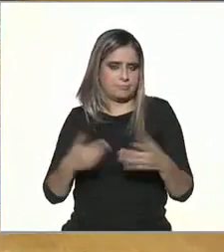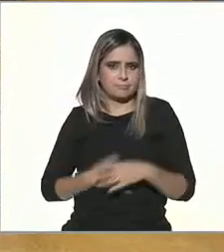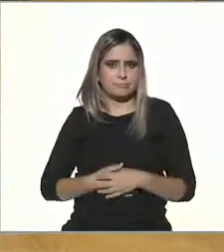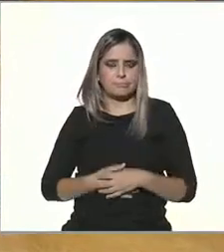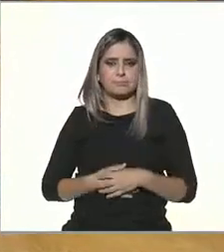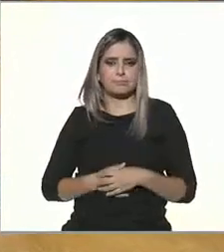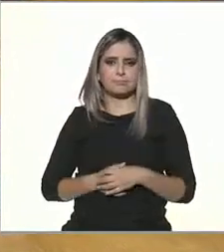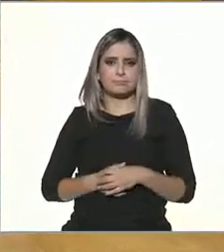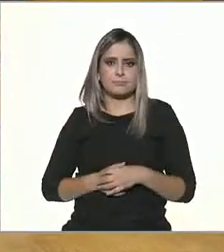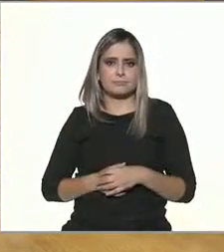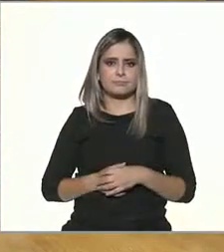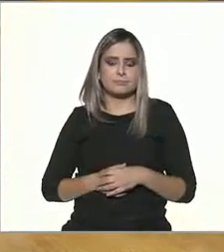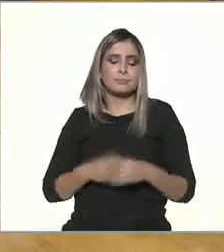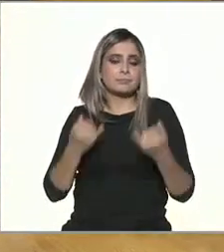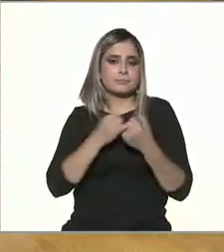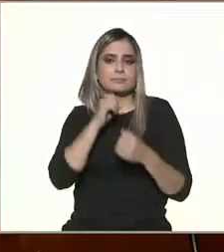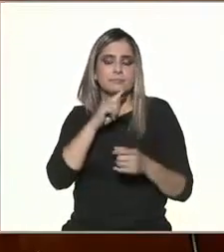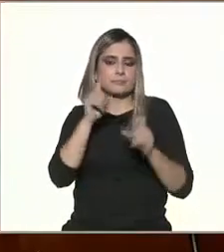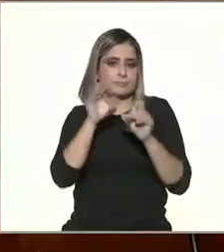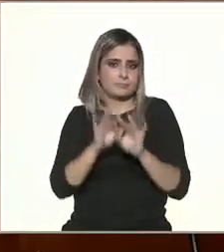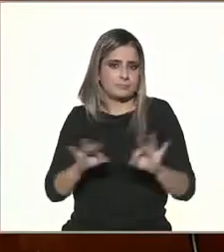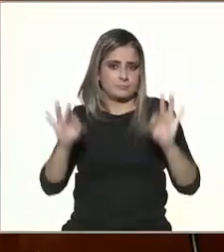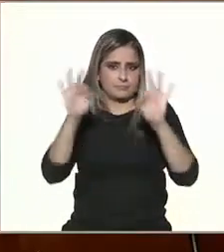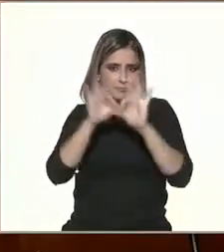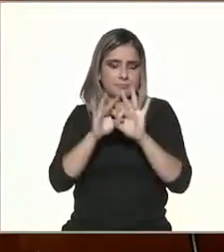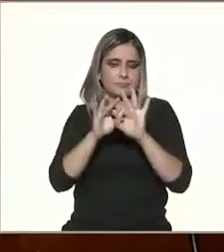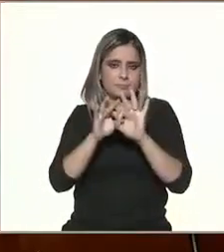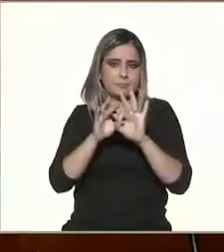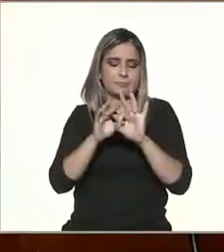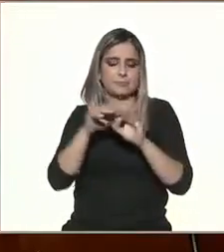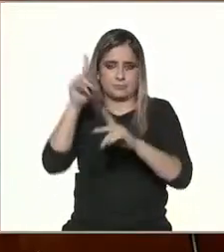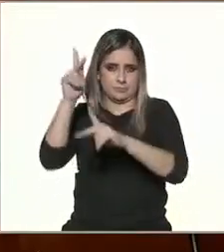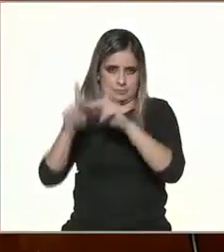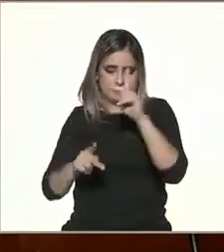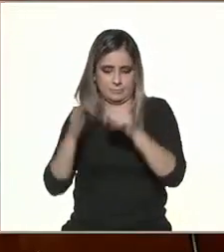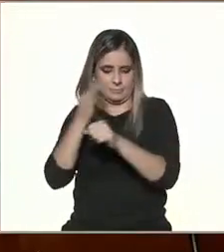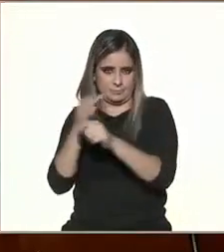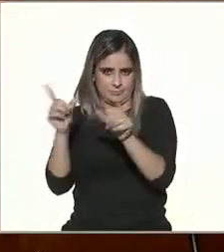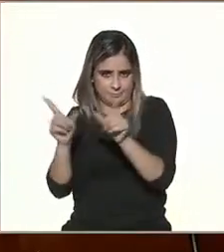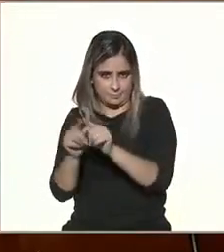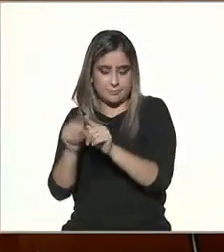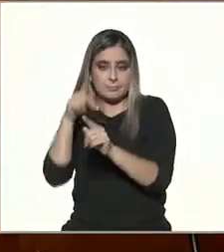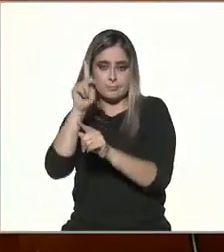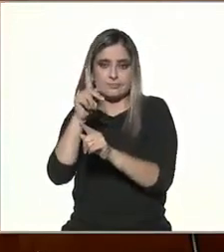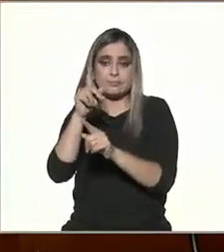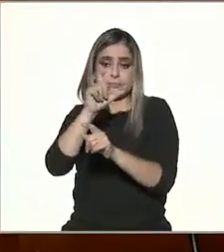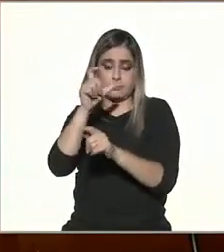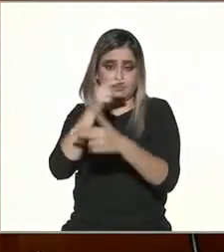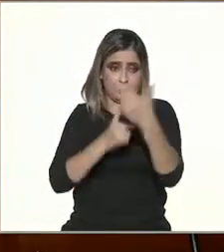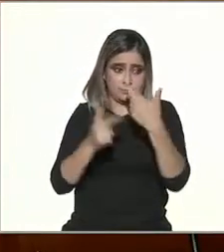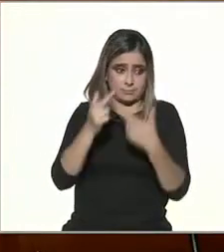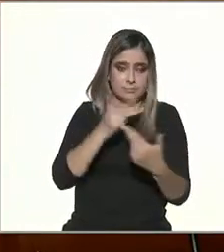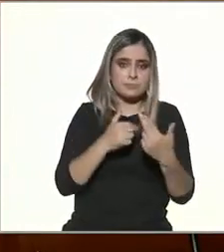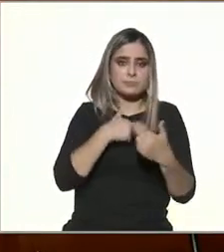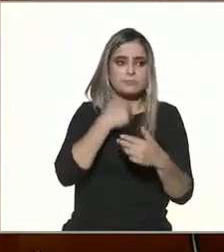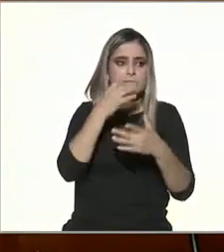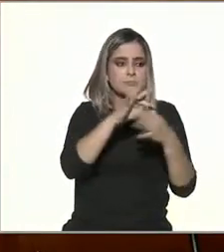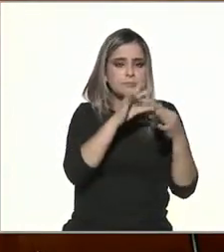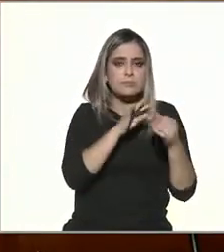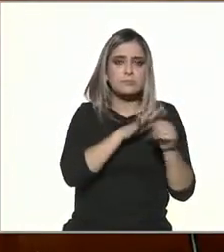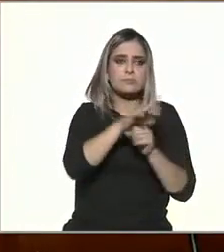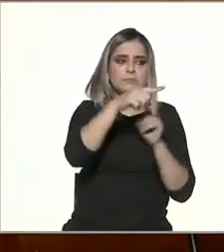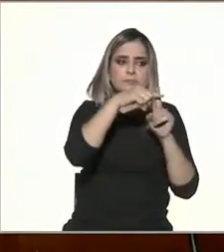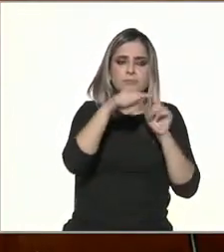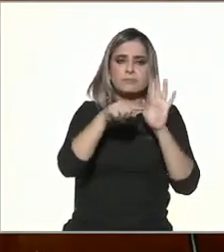y creo que será importante regresar después de la pausa para revisar el potencial y las ventajas porque hemos